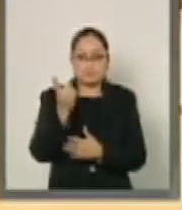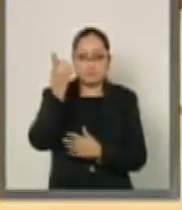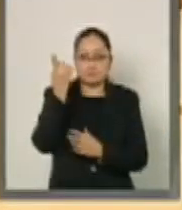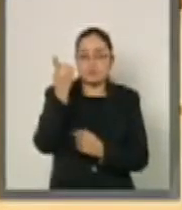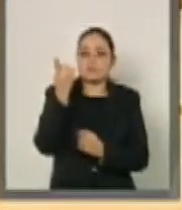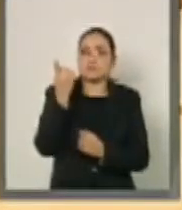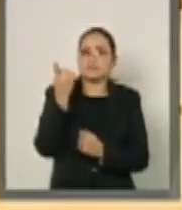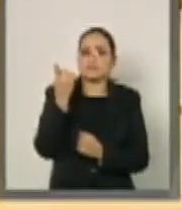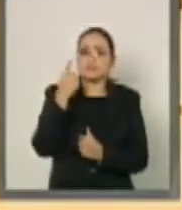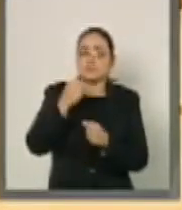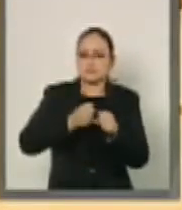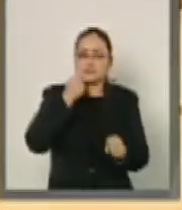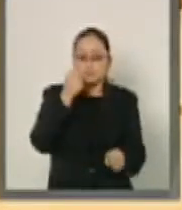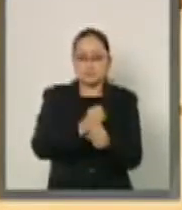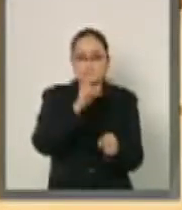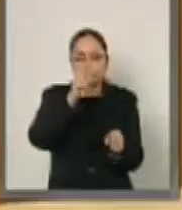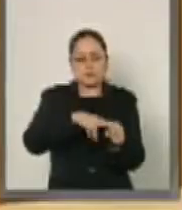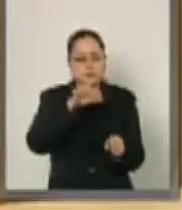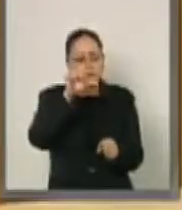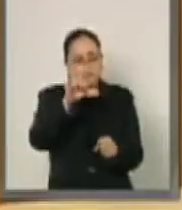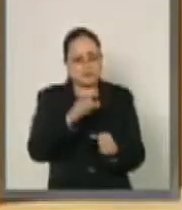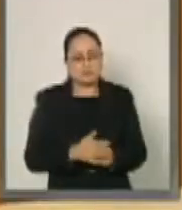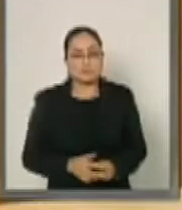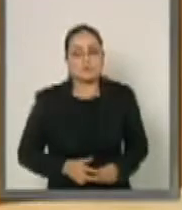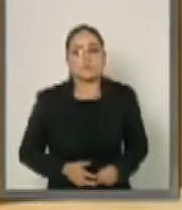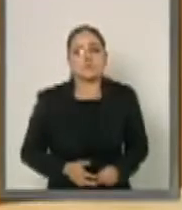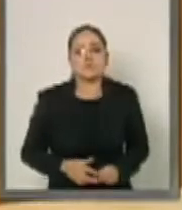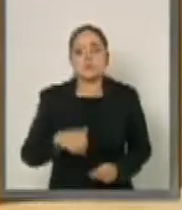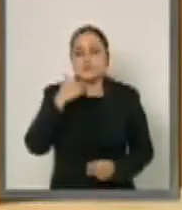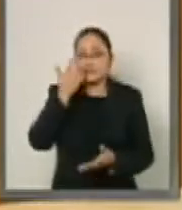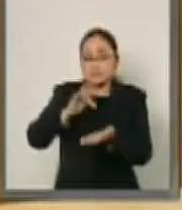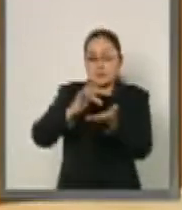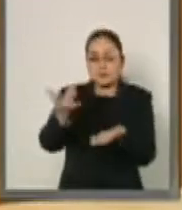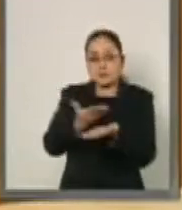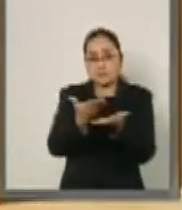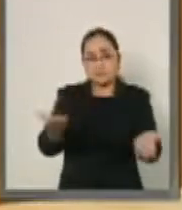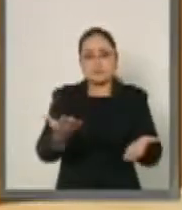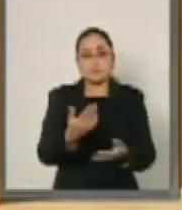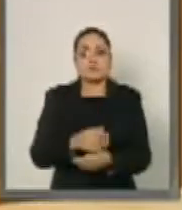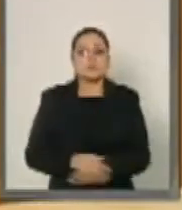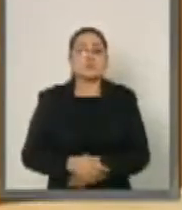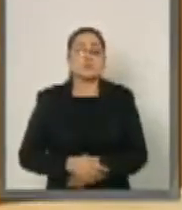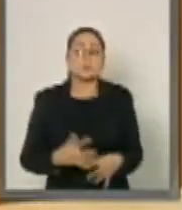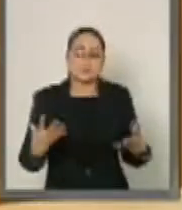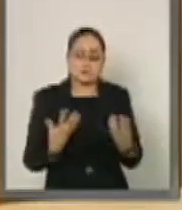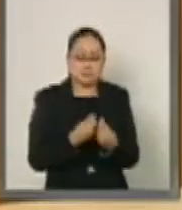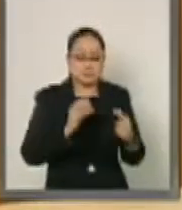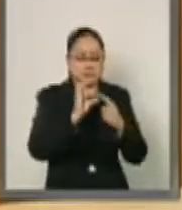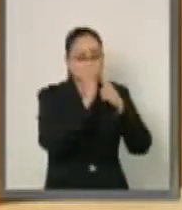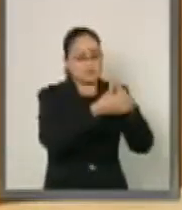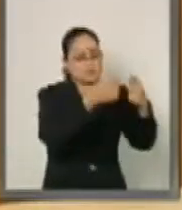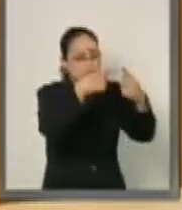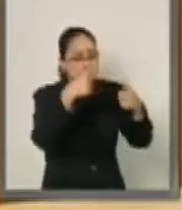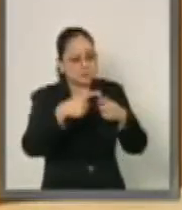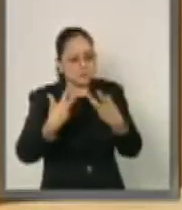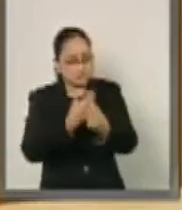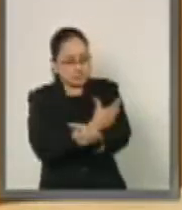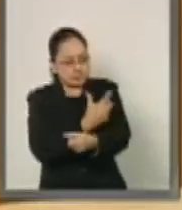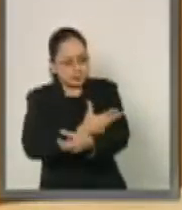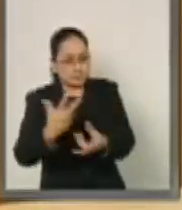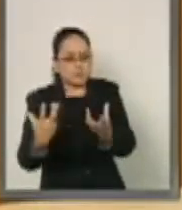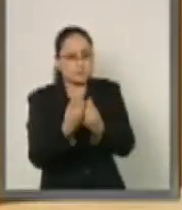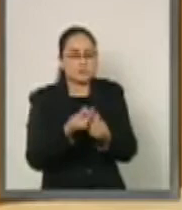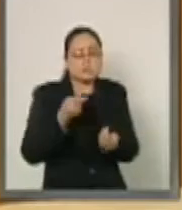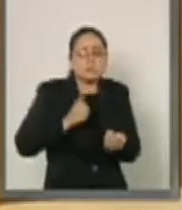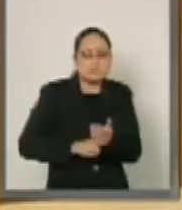en 2016. Quiero agradecer por último el trabajo conjunto, el trabajo coordinado que